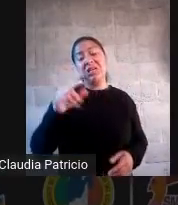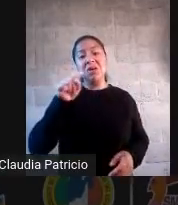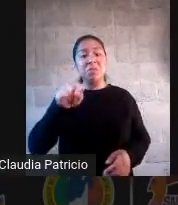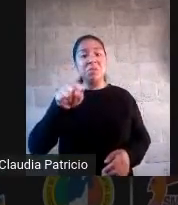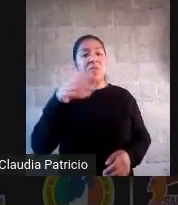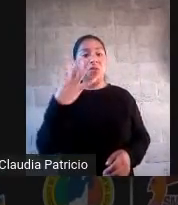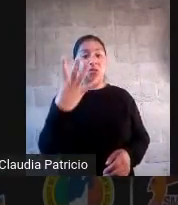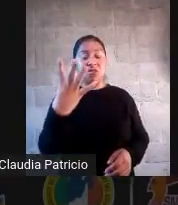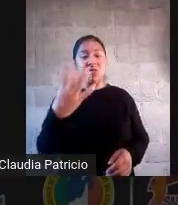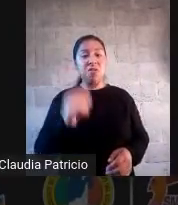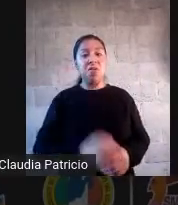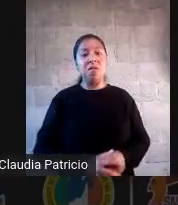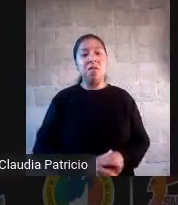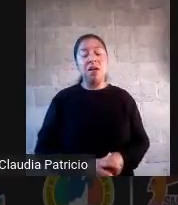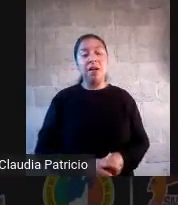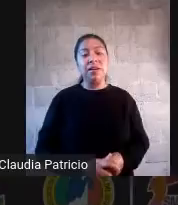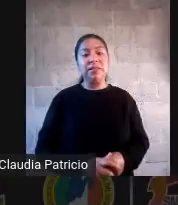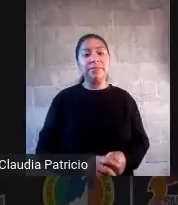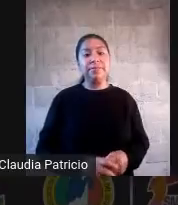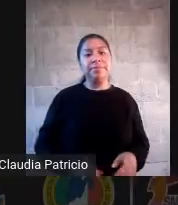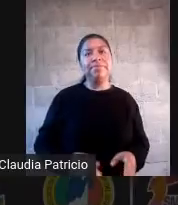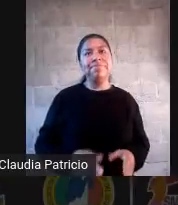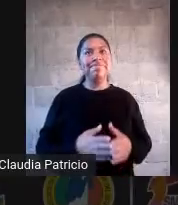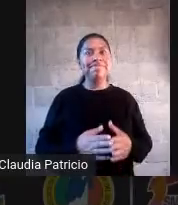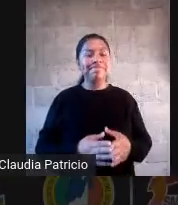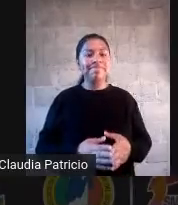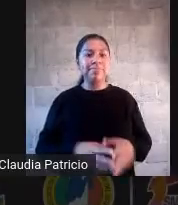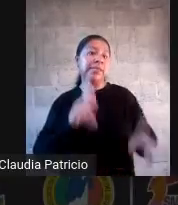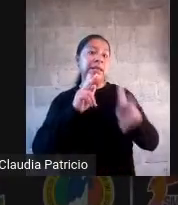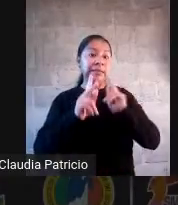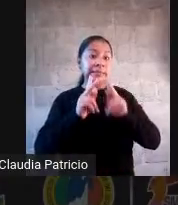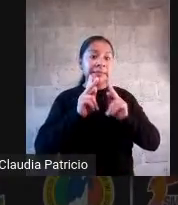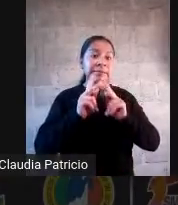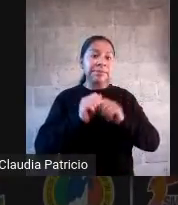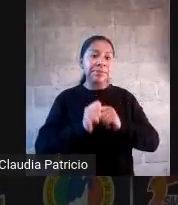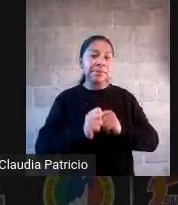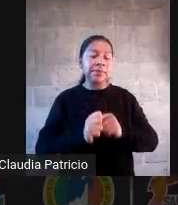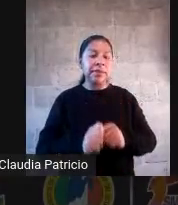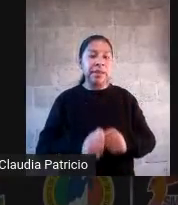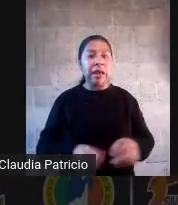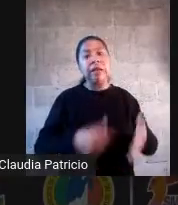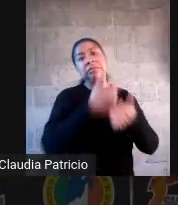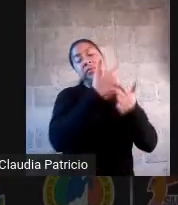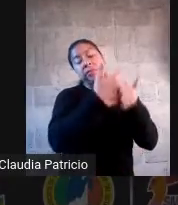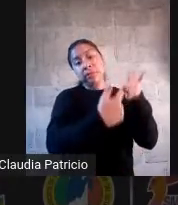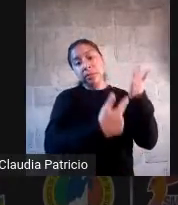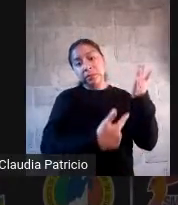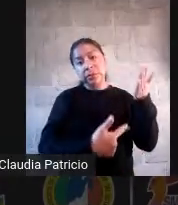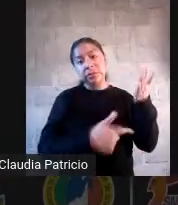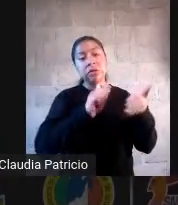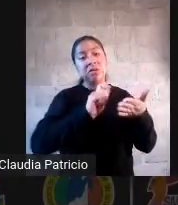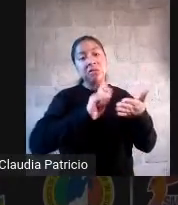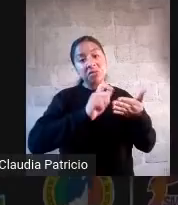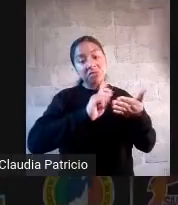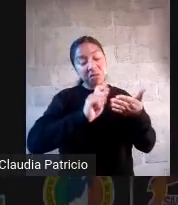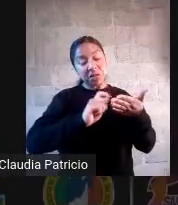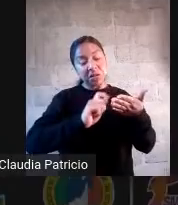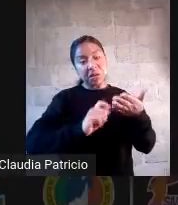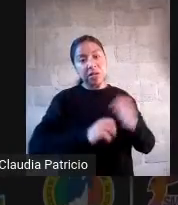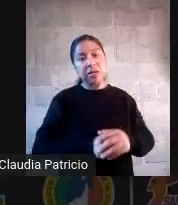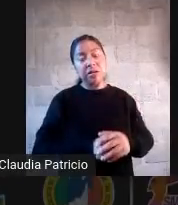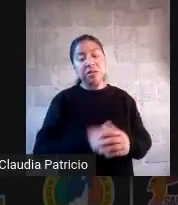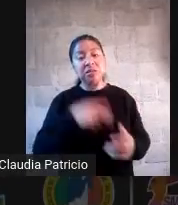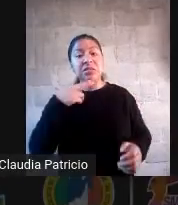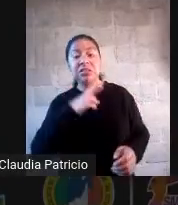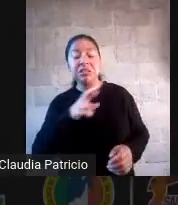prueba está bien hecha y los resultados son fiables, ¿verdad? Son confiables, pueden ser repetibles y me va a